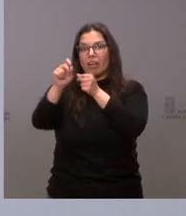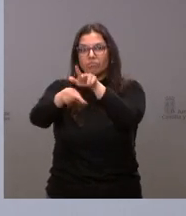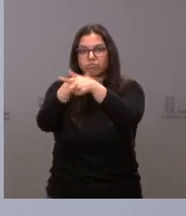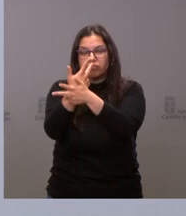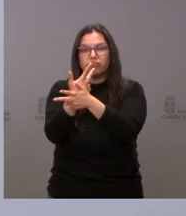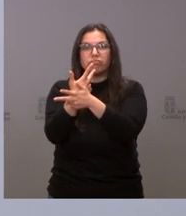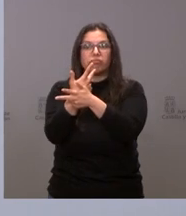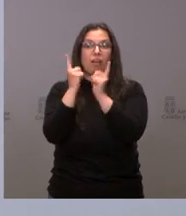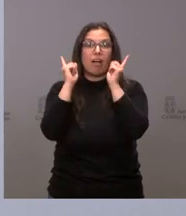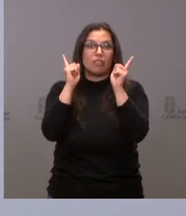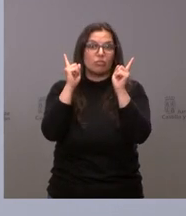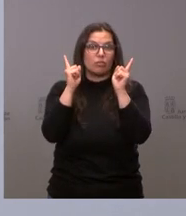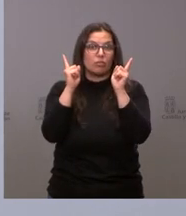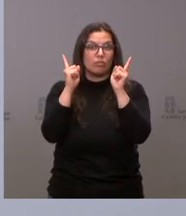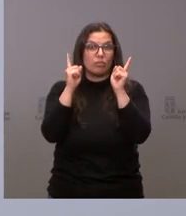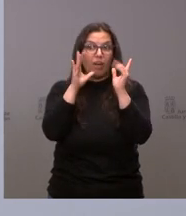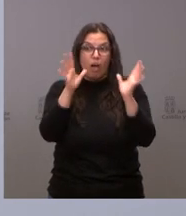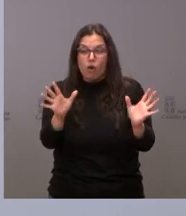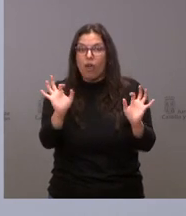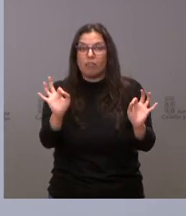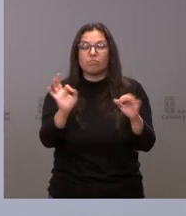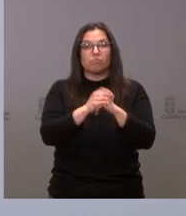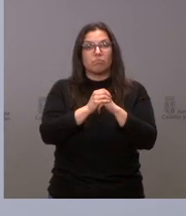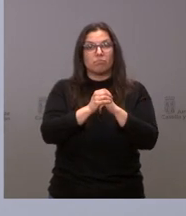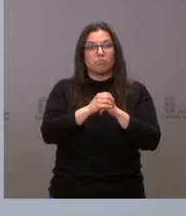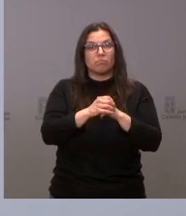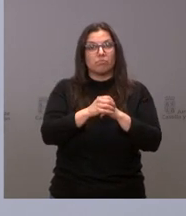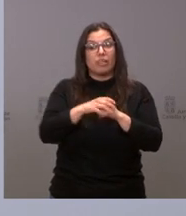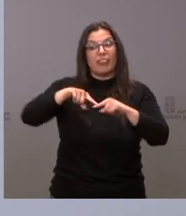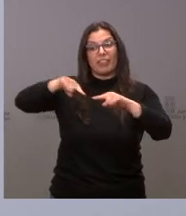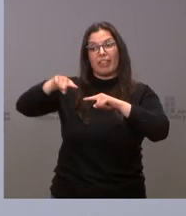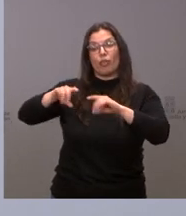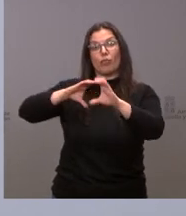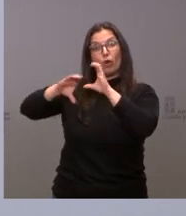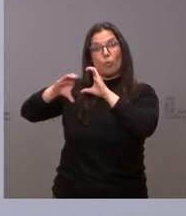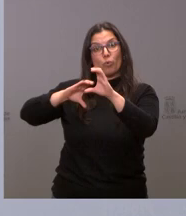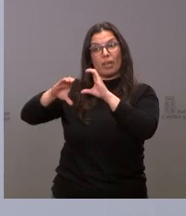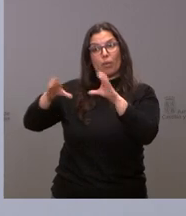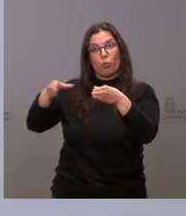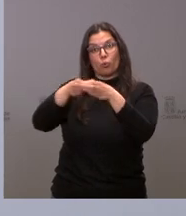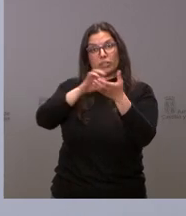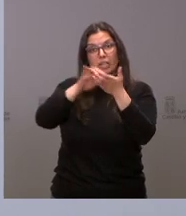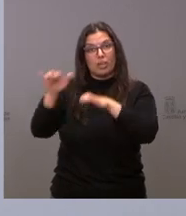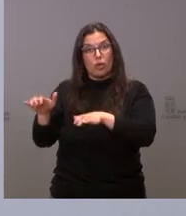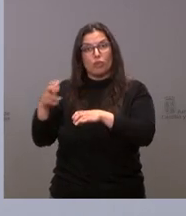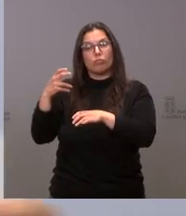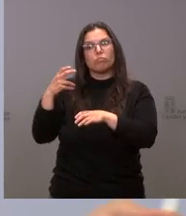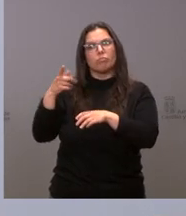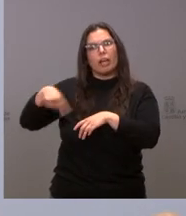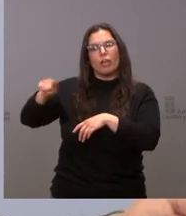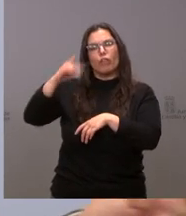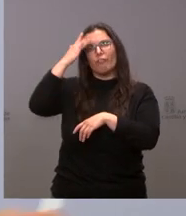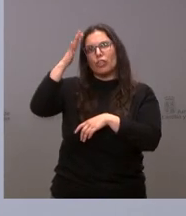en este caso que usted mantiene la política de la dirección de comunicación de la Junta de Castilla y León siempre ha sido